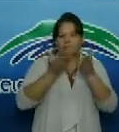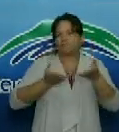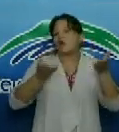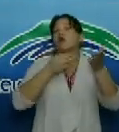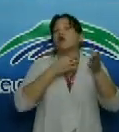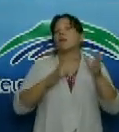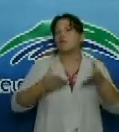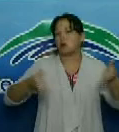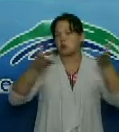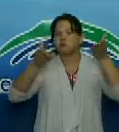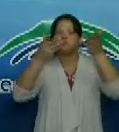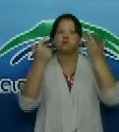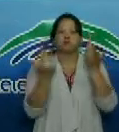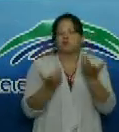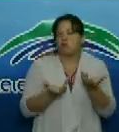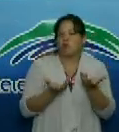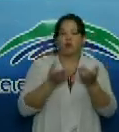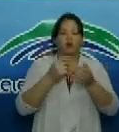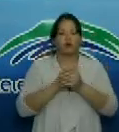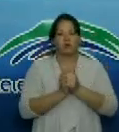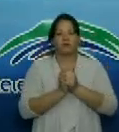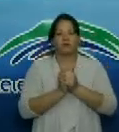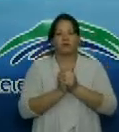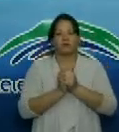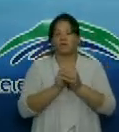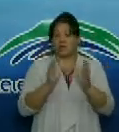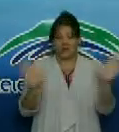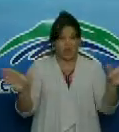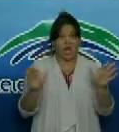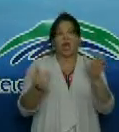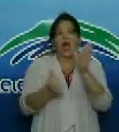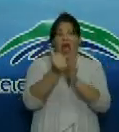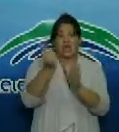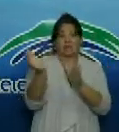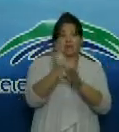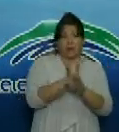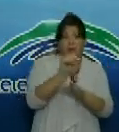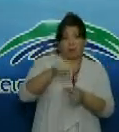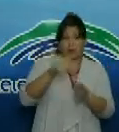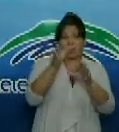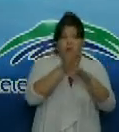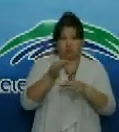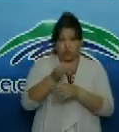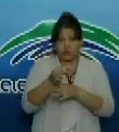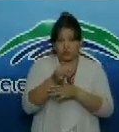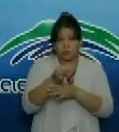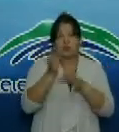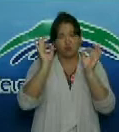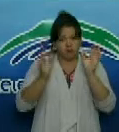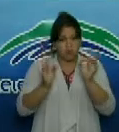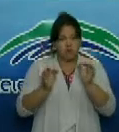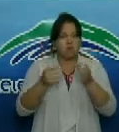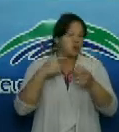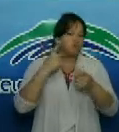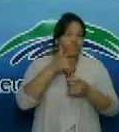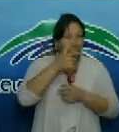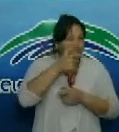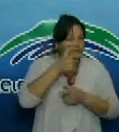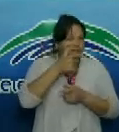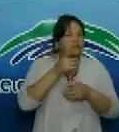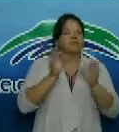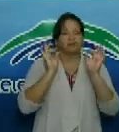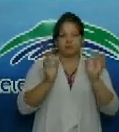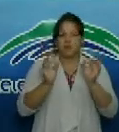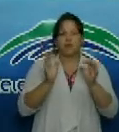restricción de movimientos durante un periodo de 14 días y se les ha explicado en múltiples ocasiones además tenemos el apoyo incondicional del consejo de